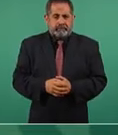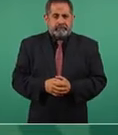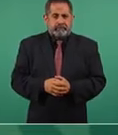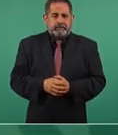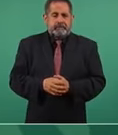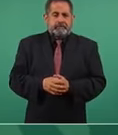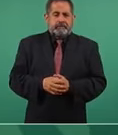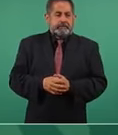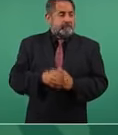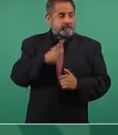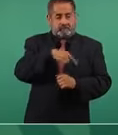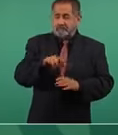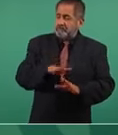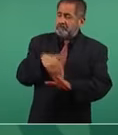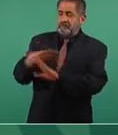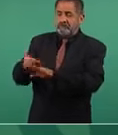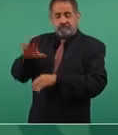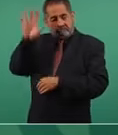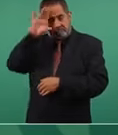a Morelos,